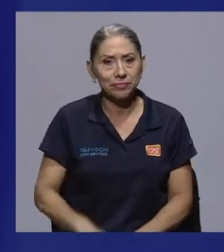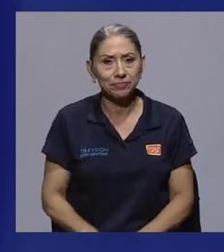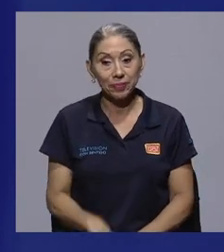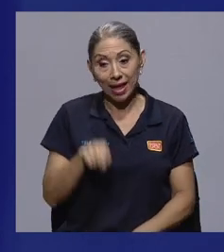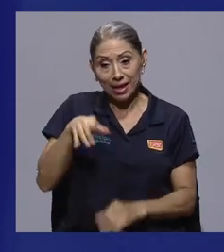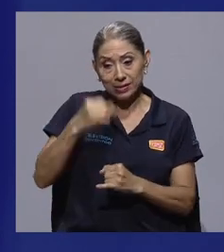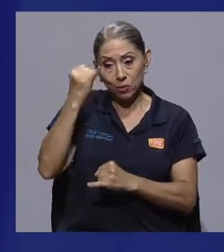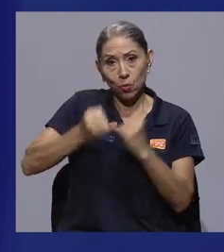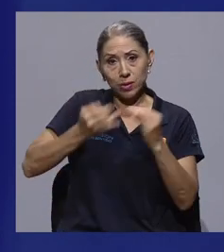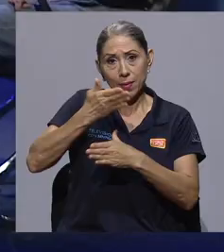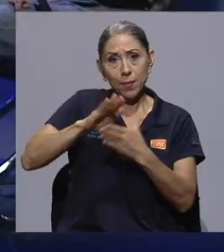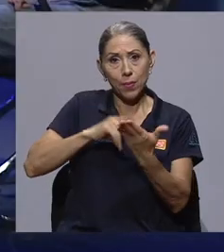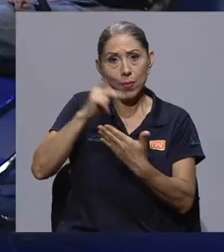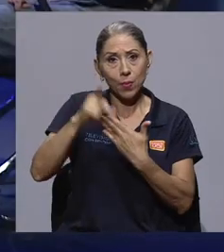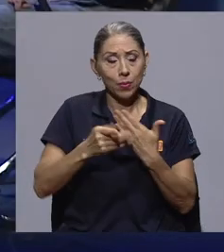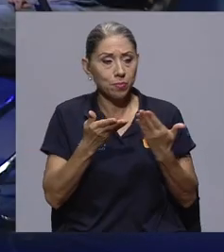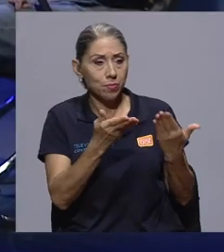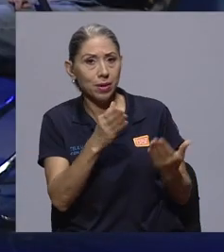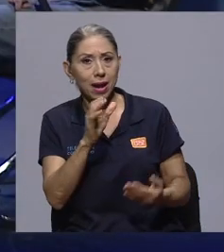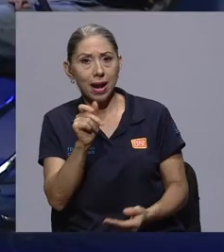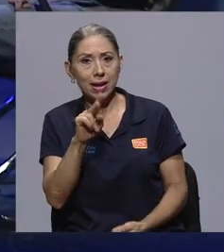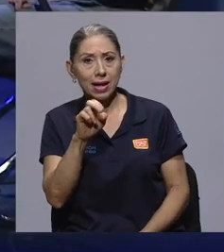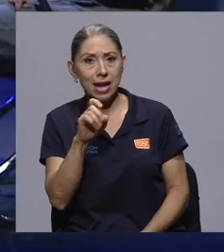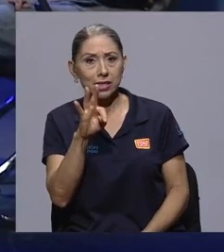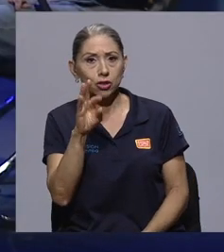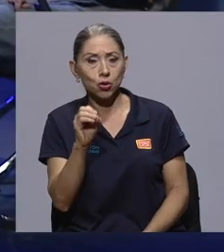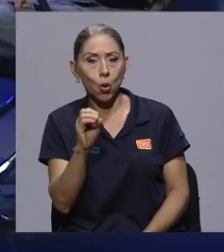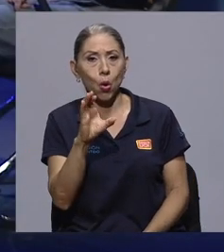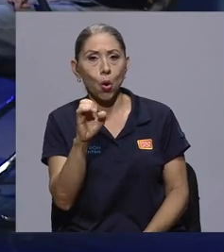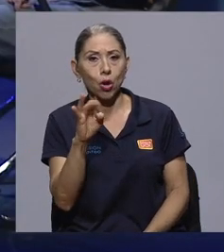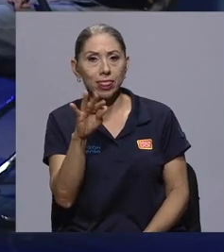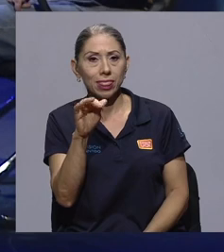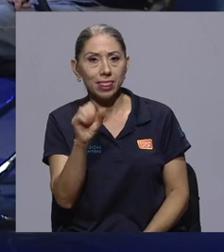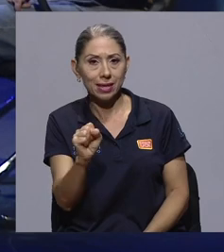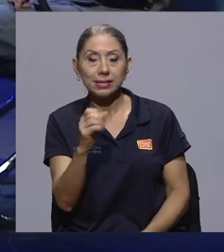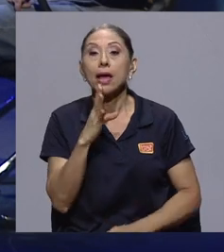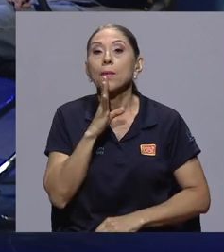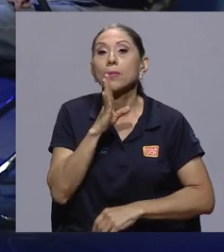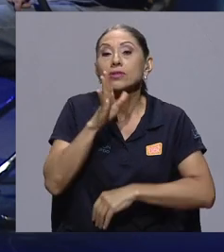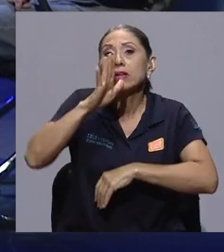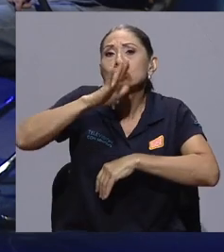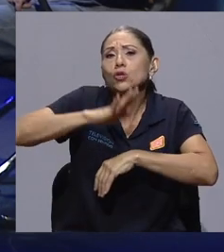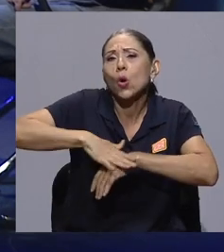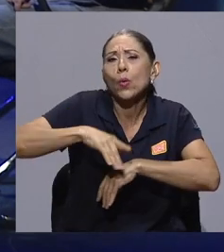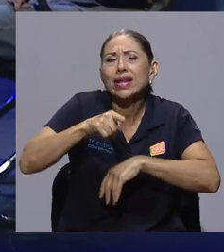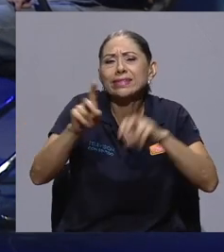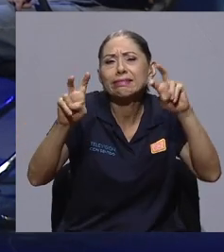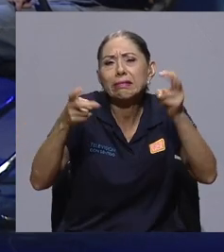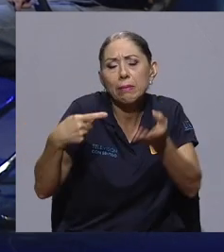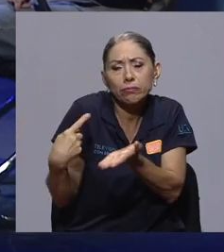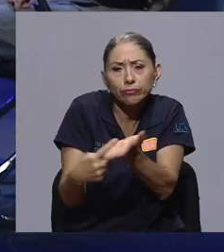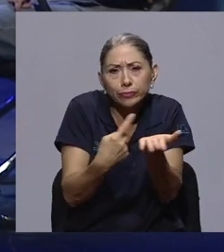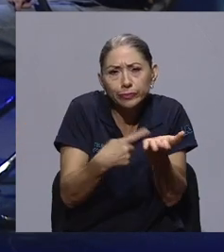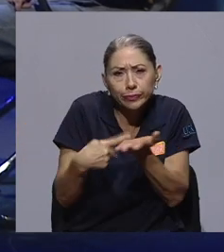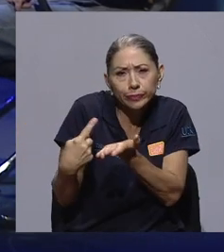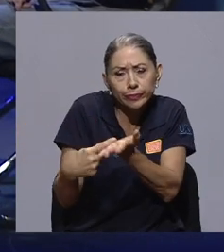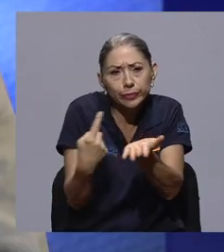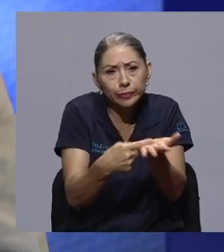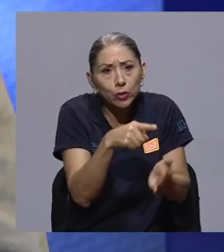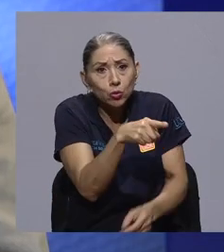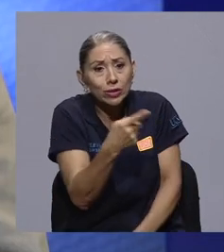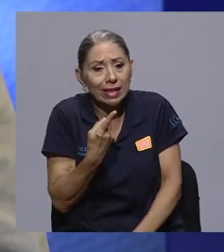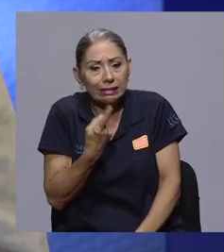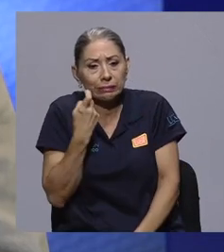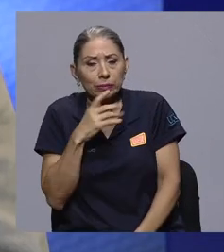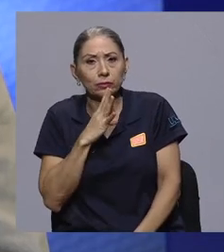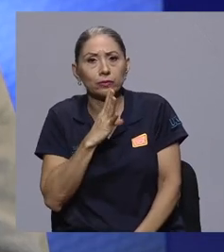último bloque estamos con Ernesto Cortés y vamos a conversar sobre toda esta discusión que usted nos mencionaba anteriormente que socialmente las